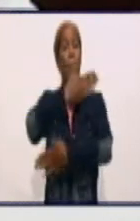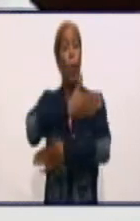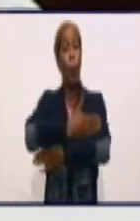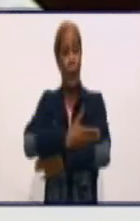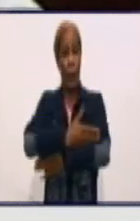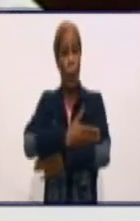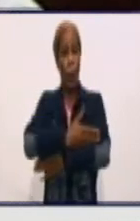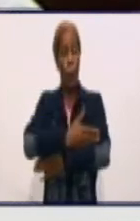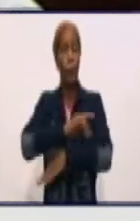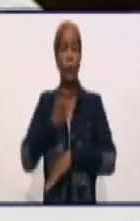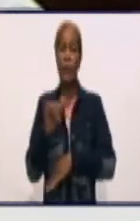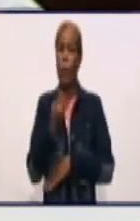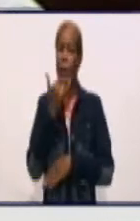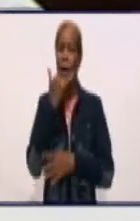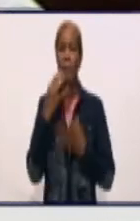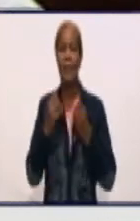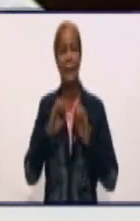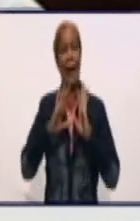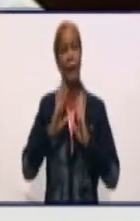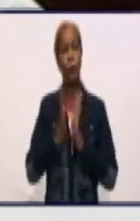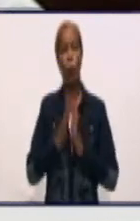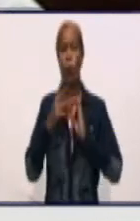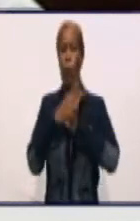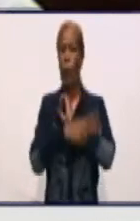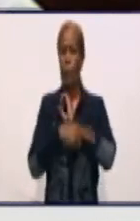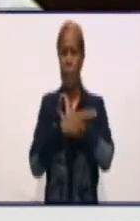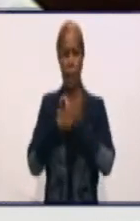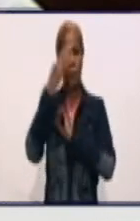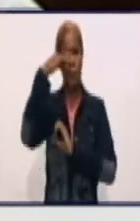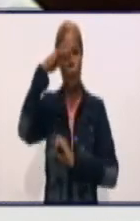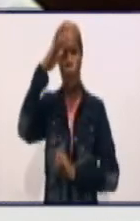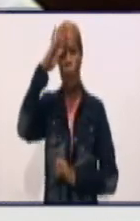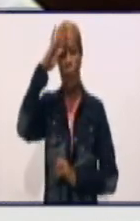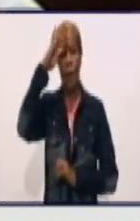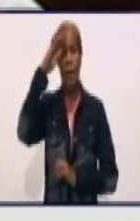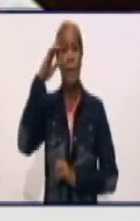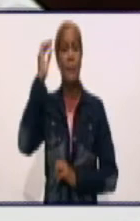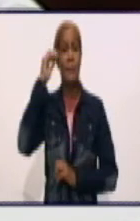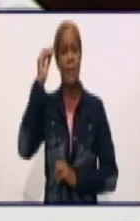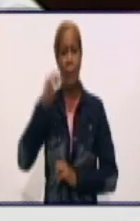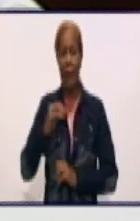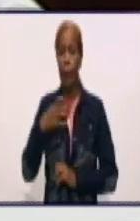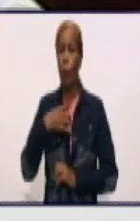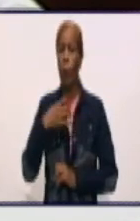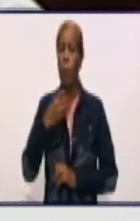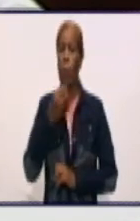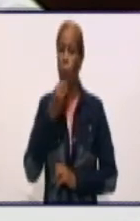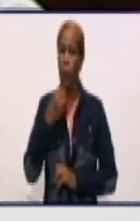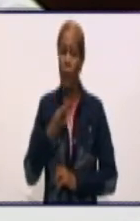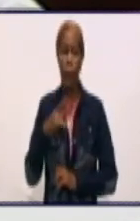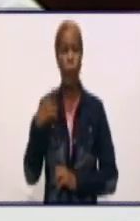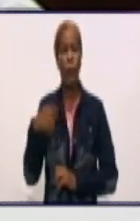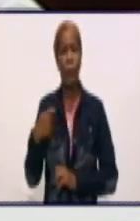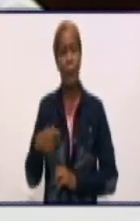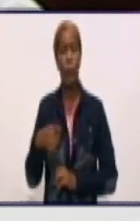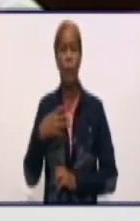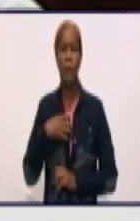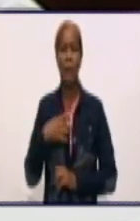y también nos afecta a nosotros. Ejemplo que podemos tener de esto es que en nuestra farmacia deben de entrar